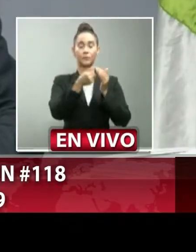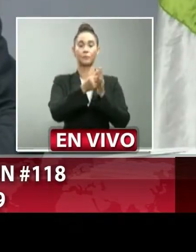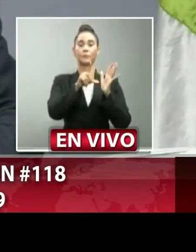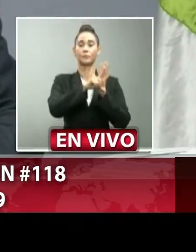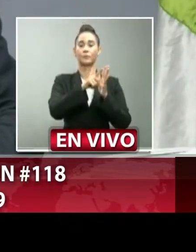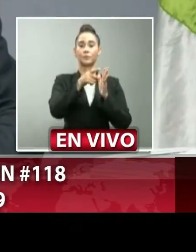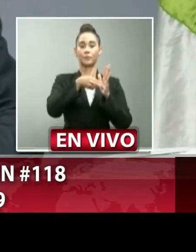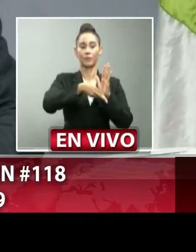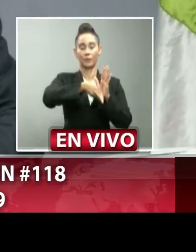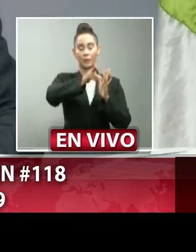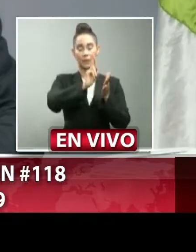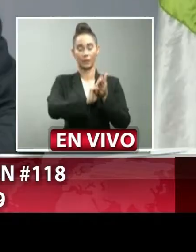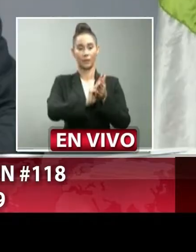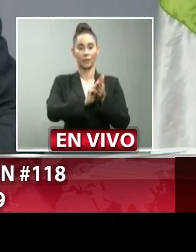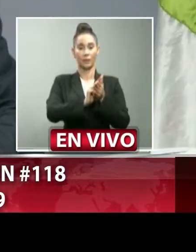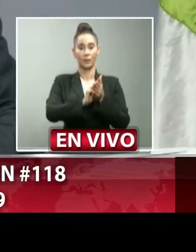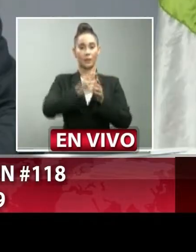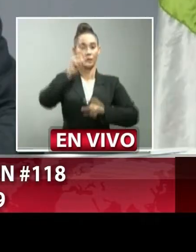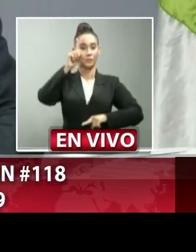se sancionará